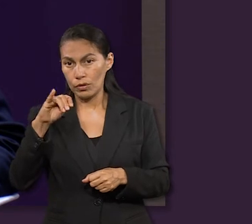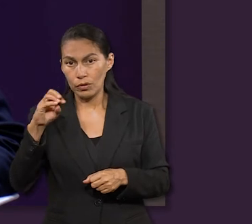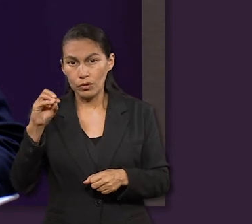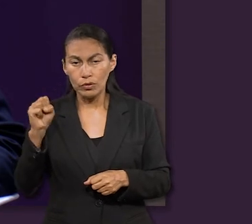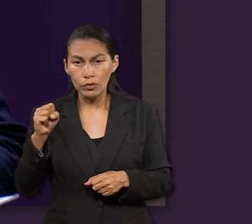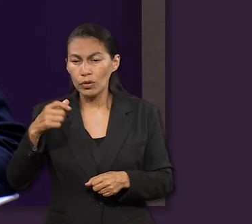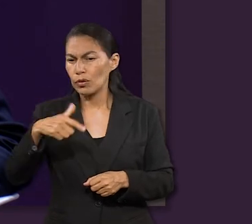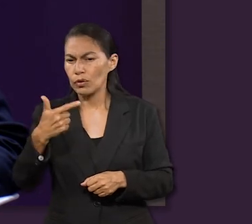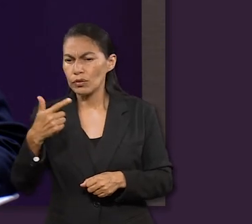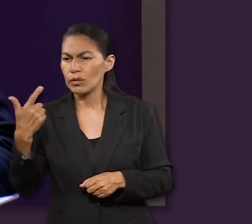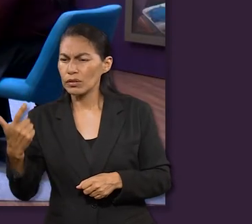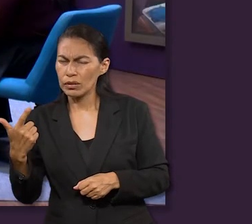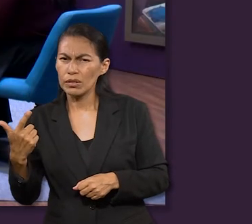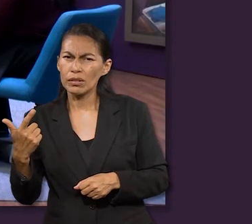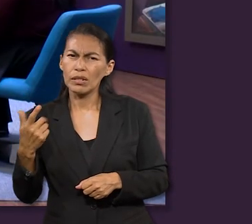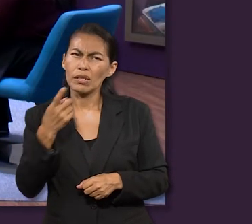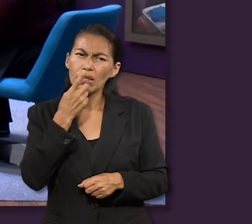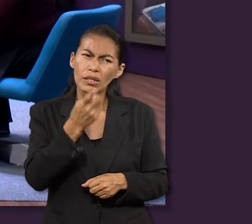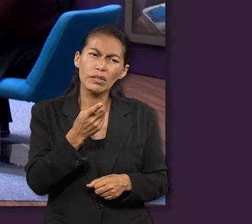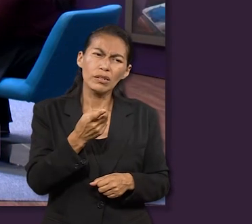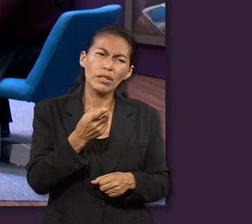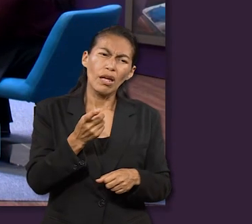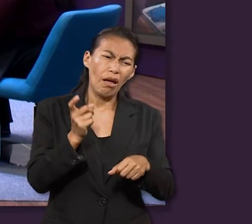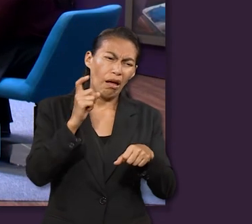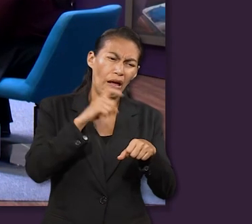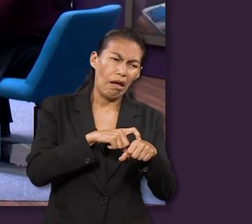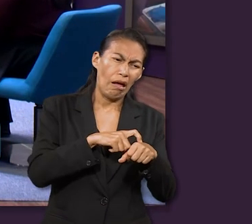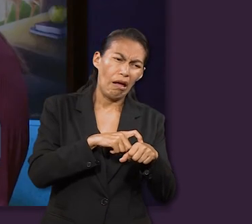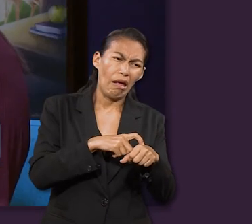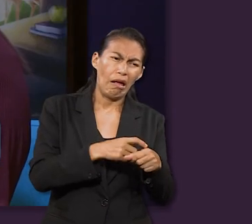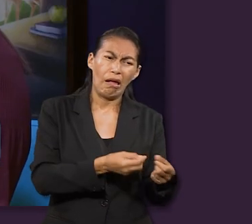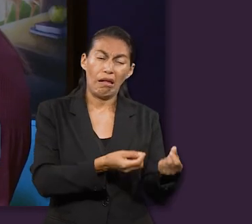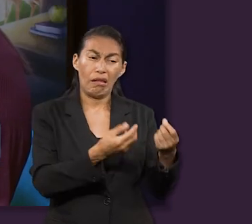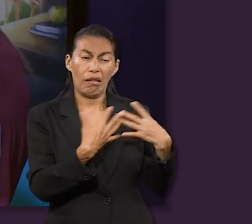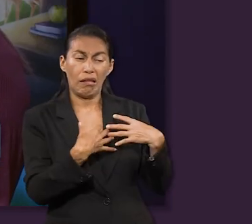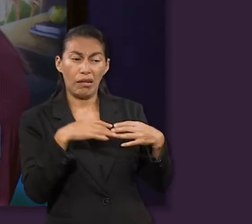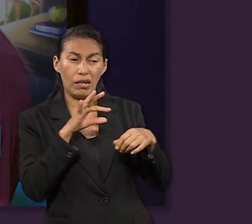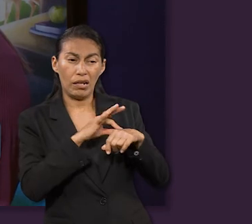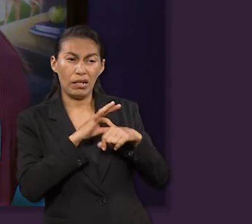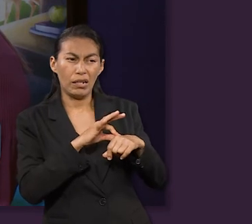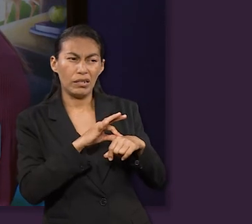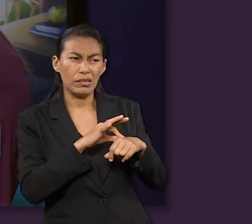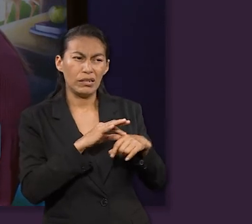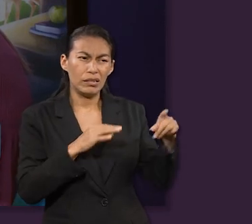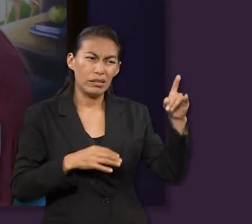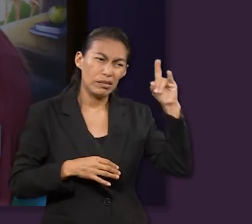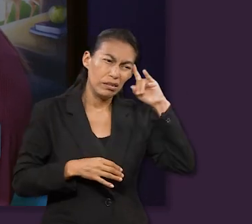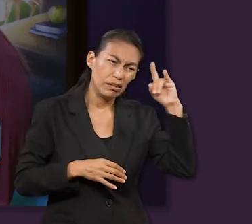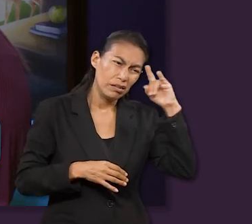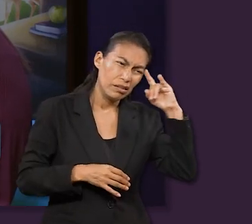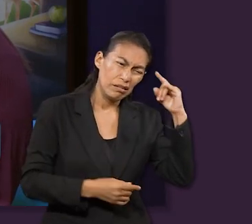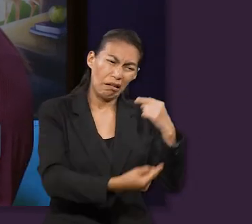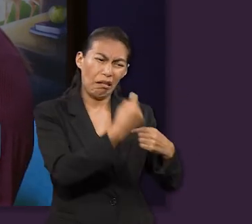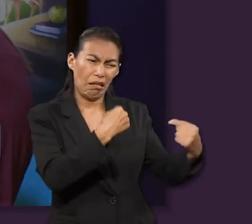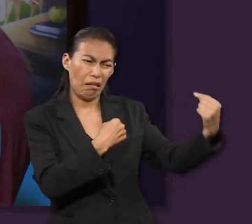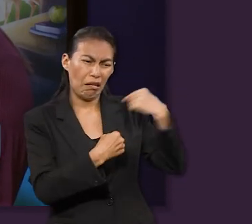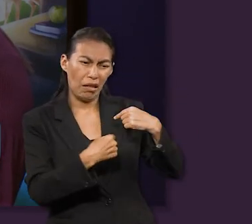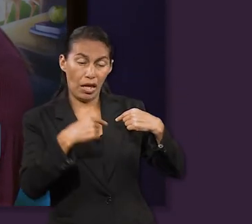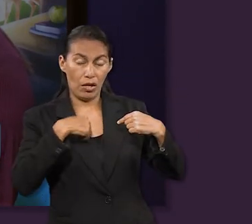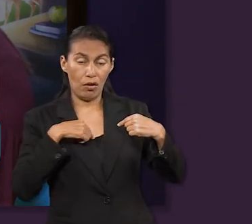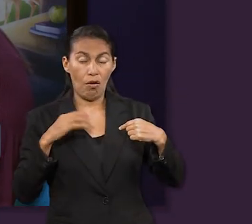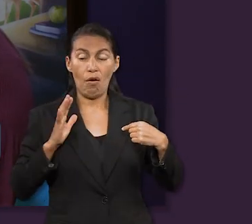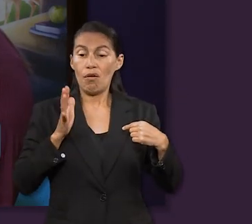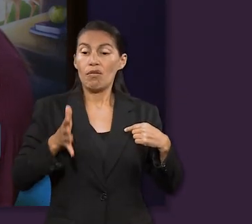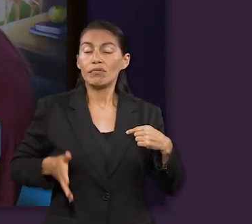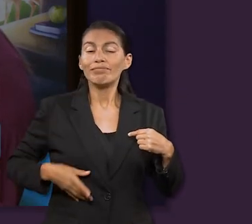Corintios 12, 7 dice, me fue dado un aguijón en mi carne, un mensajero de Satanás que me bofetee para que no me enaltezca